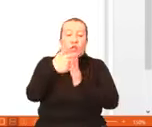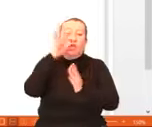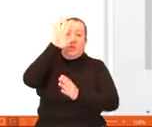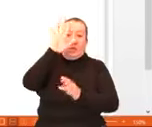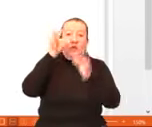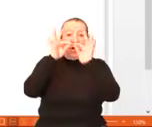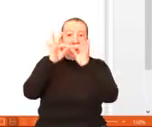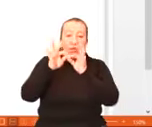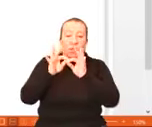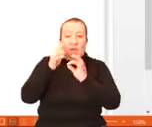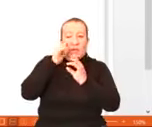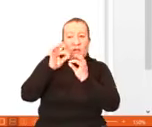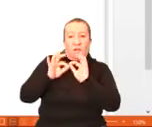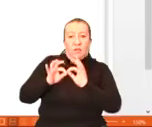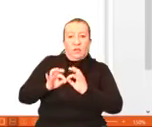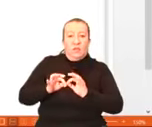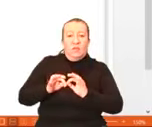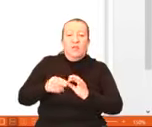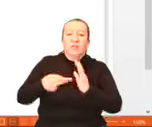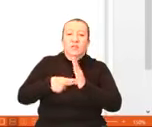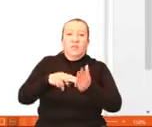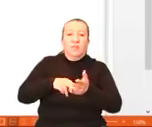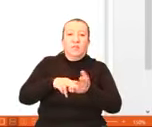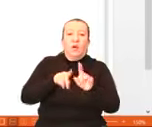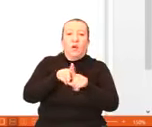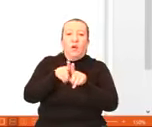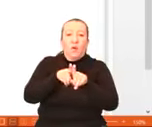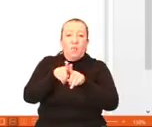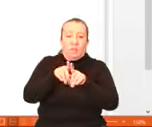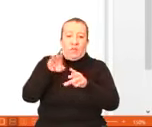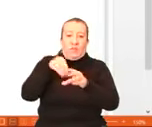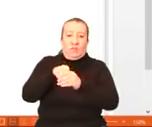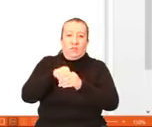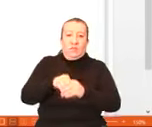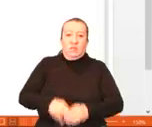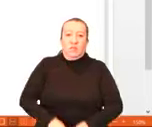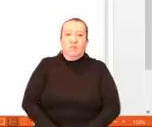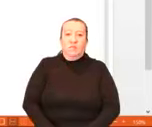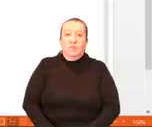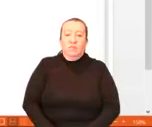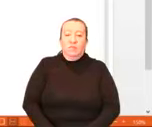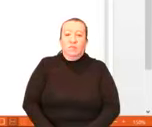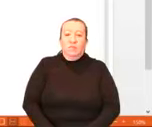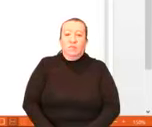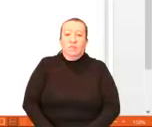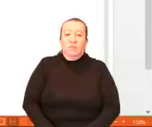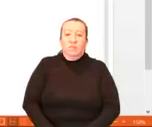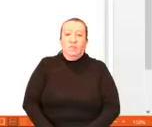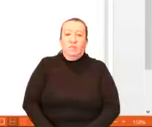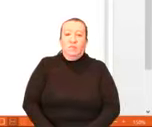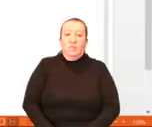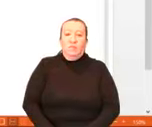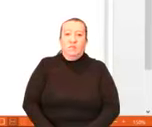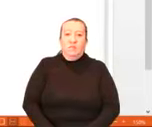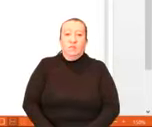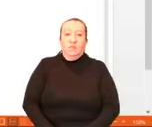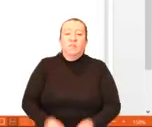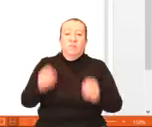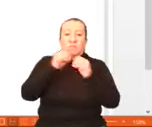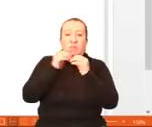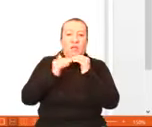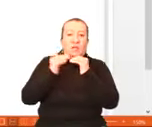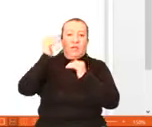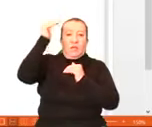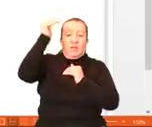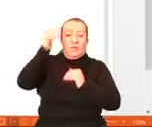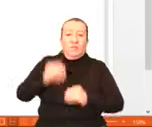competencia indelegable en las instituciones nacionales, sino realizar verificaciones con relación a los más altos estándares técnicos y financieros